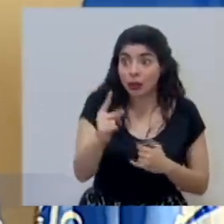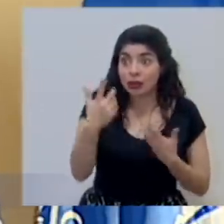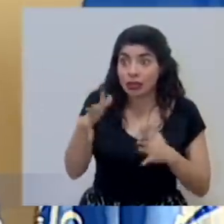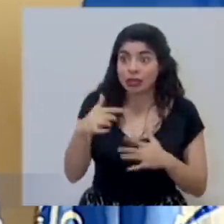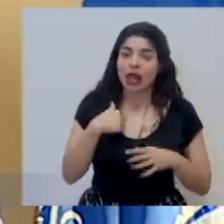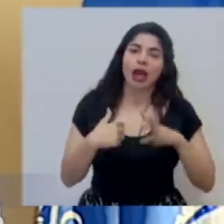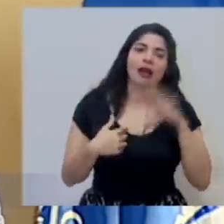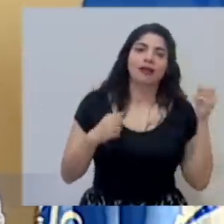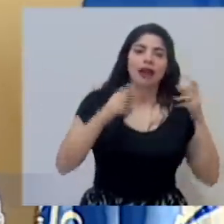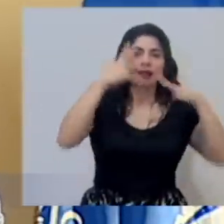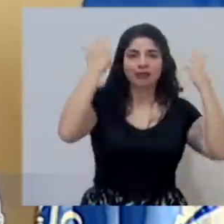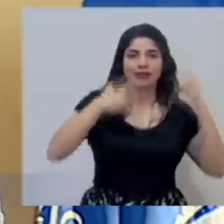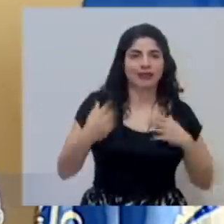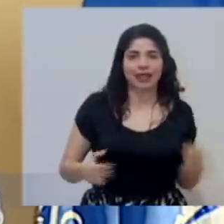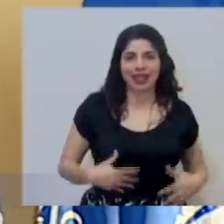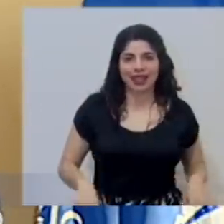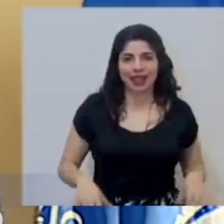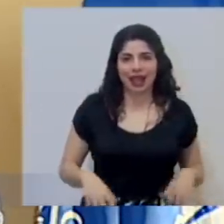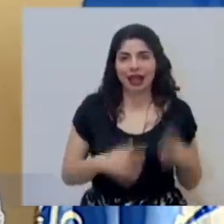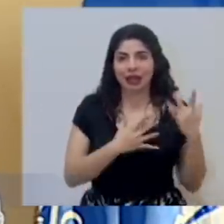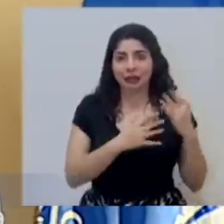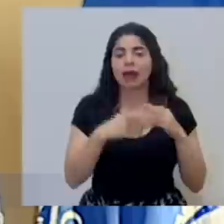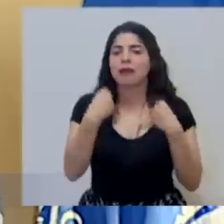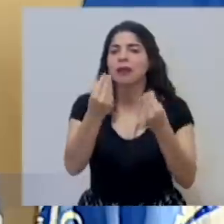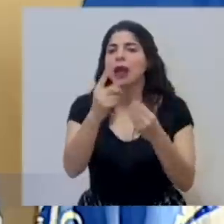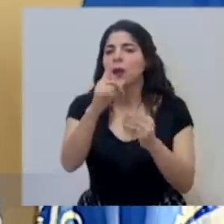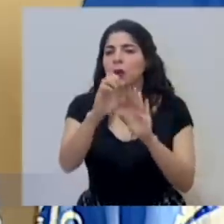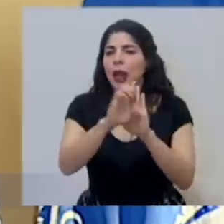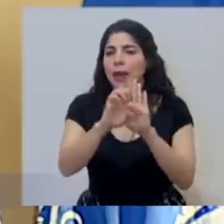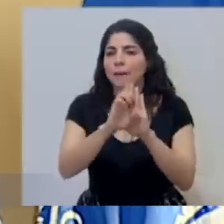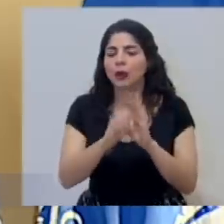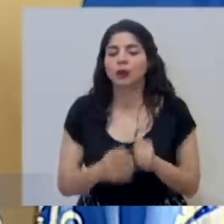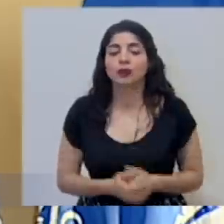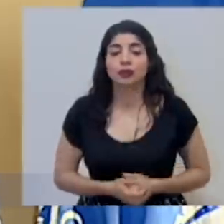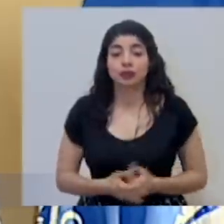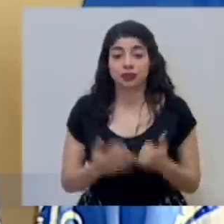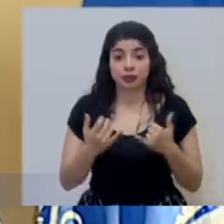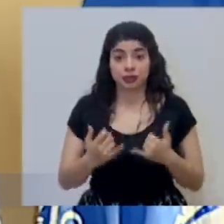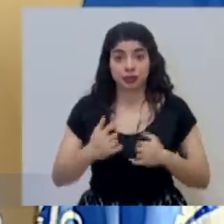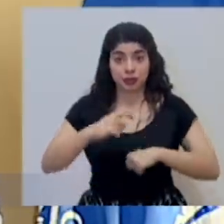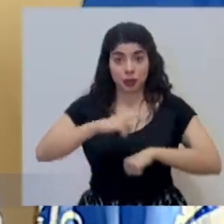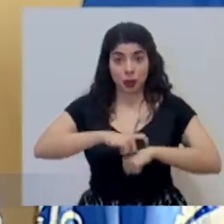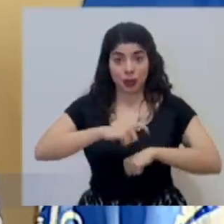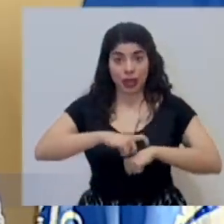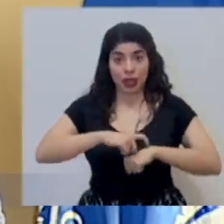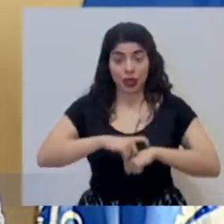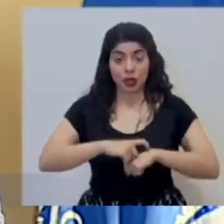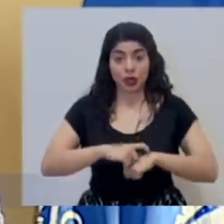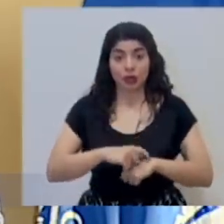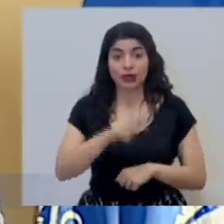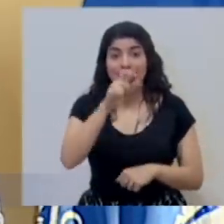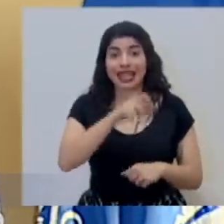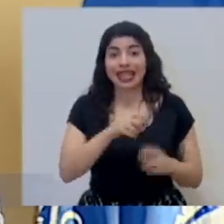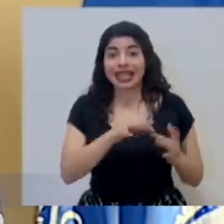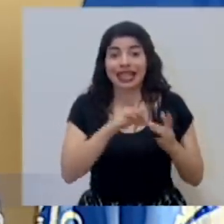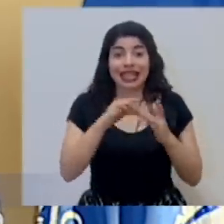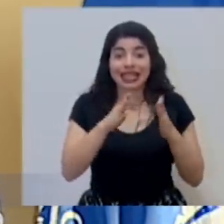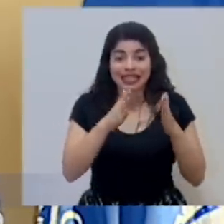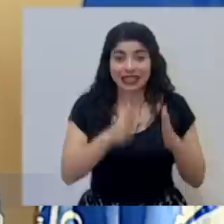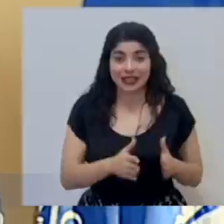quitárselo. para darles un ejemplo, en estos momentos el intensivista,